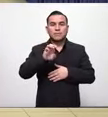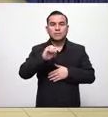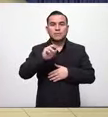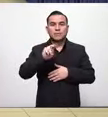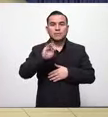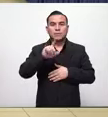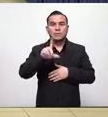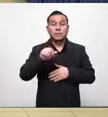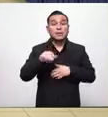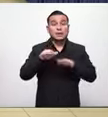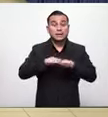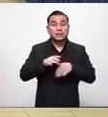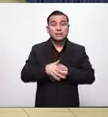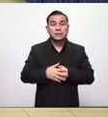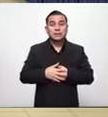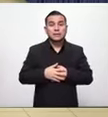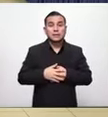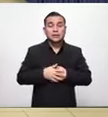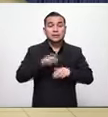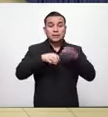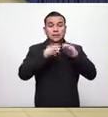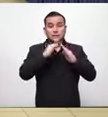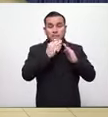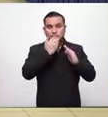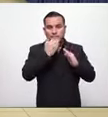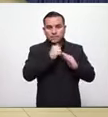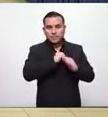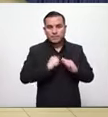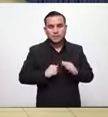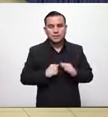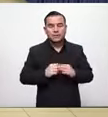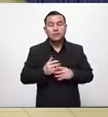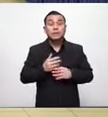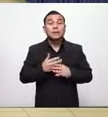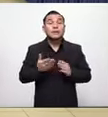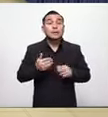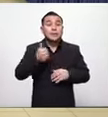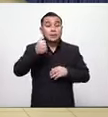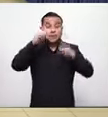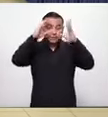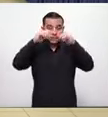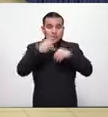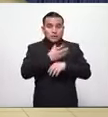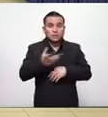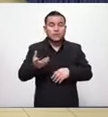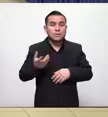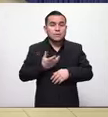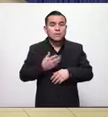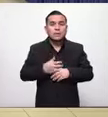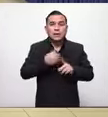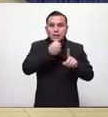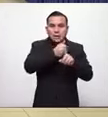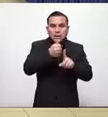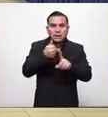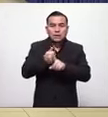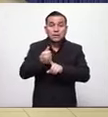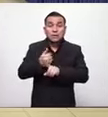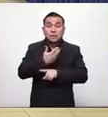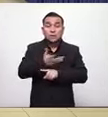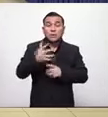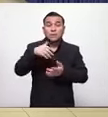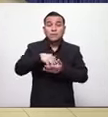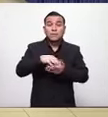muchas gracias secretario buenas noches a todos y cada uno de los